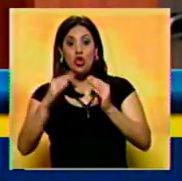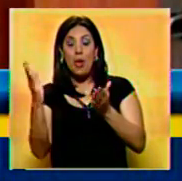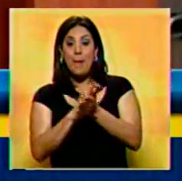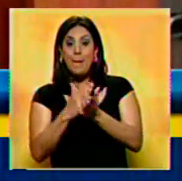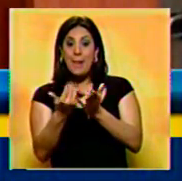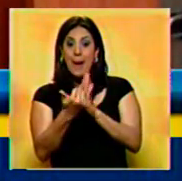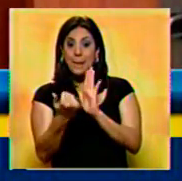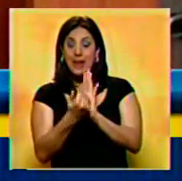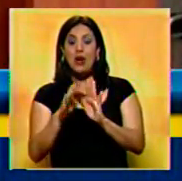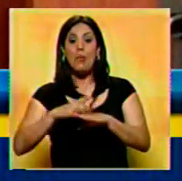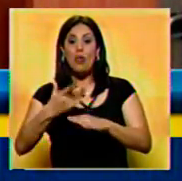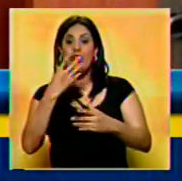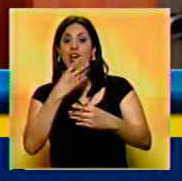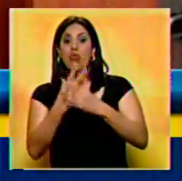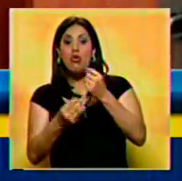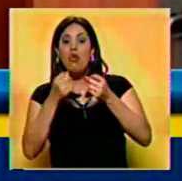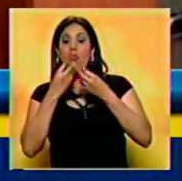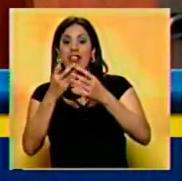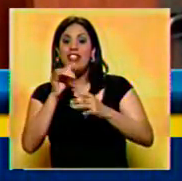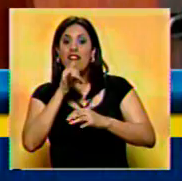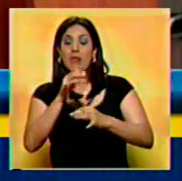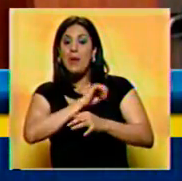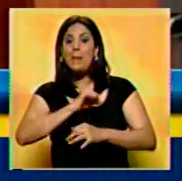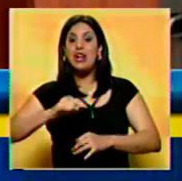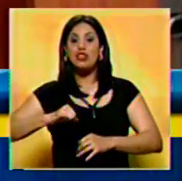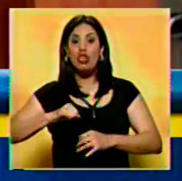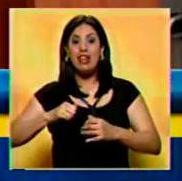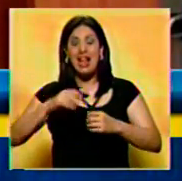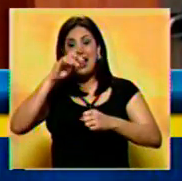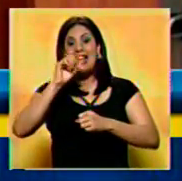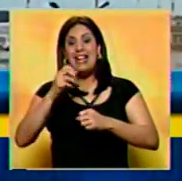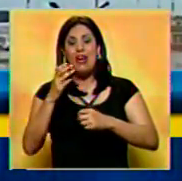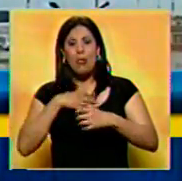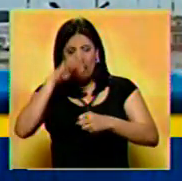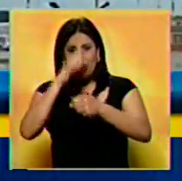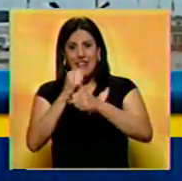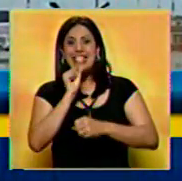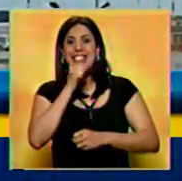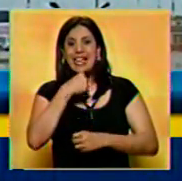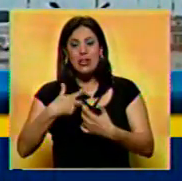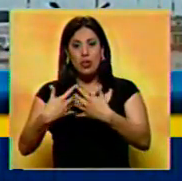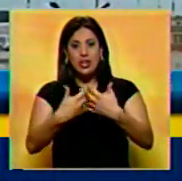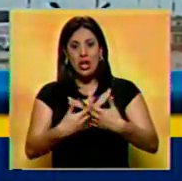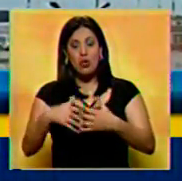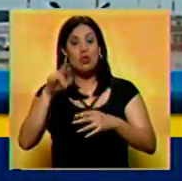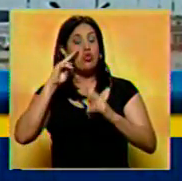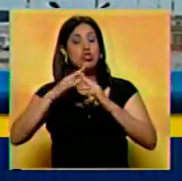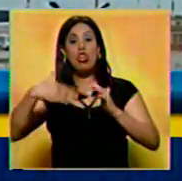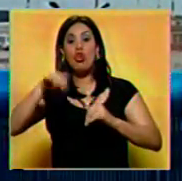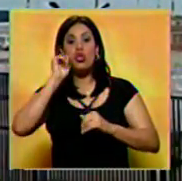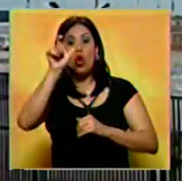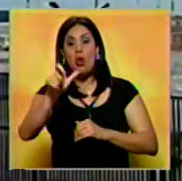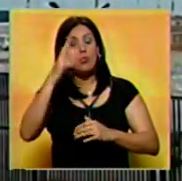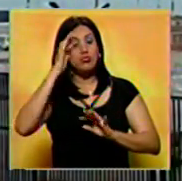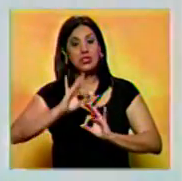documentos por filtrar información confidencial de los servicios secretos. Se desconoce el paradero de Snowden.